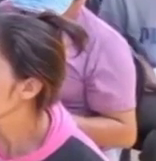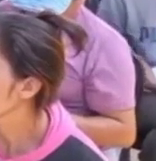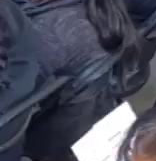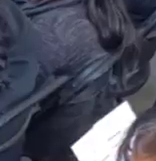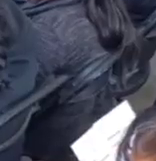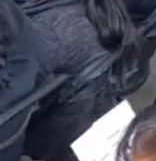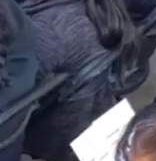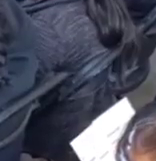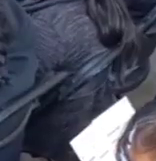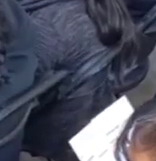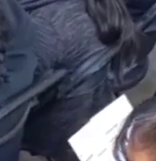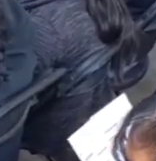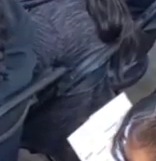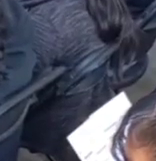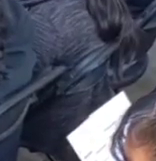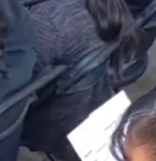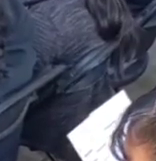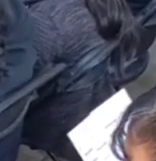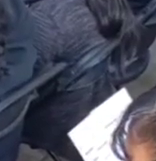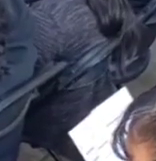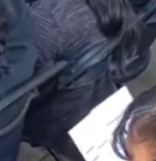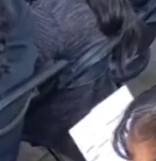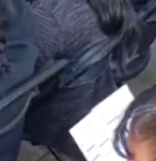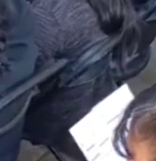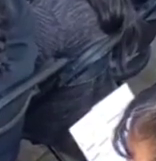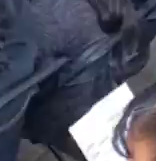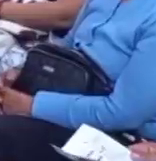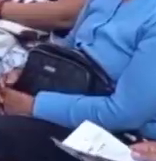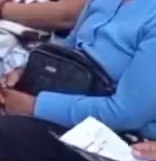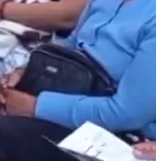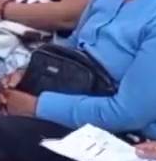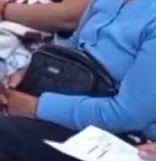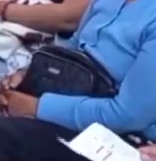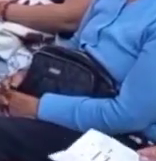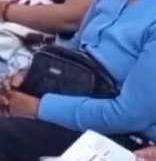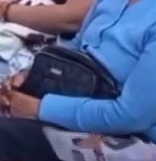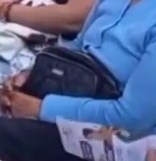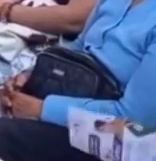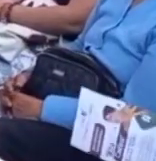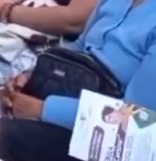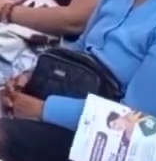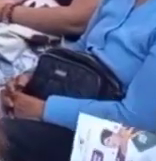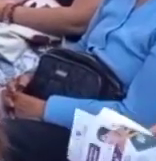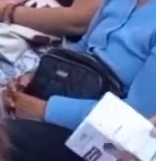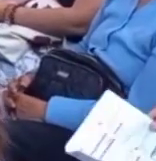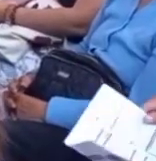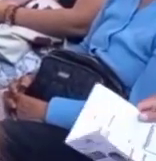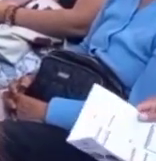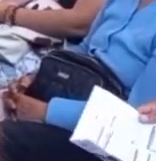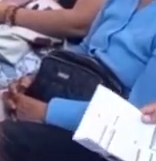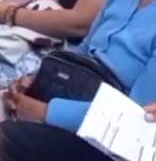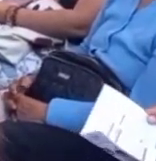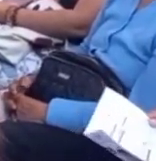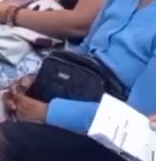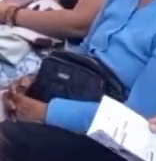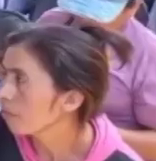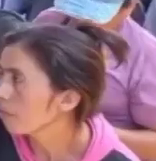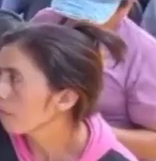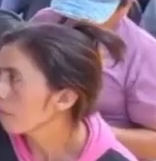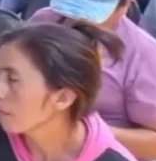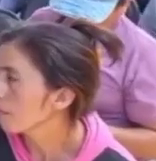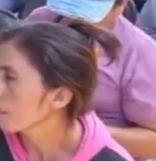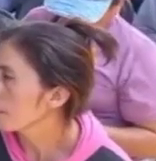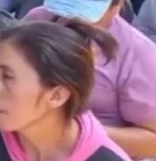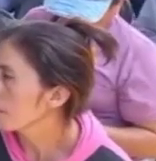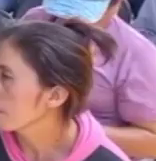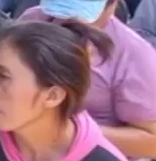niñas de secundaria, pues apoyarles para que se estén haciendo. Pero también dijo que puedan recurrir a los módulos para